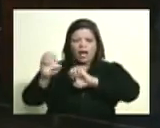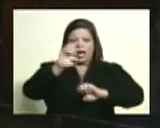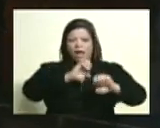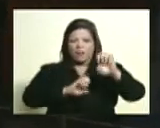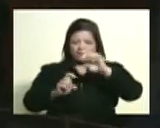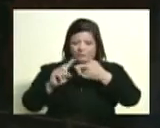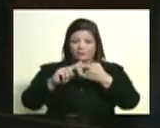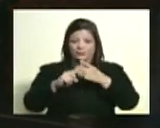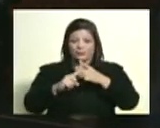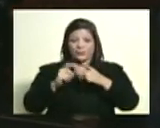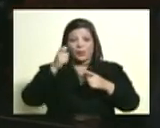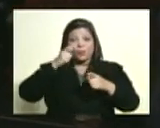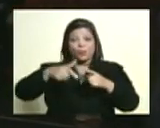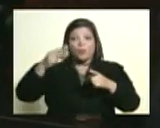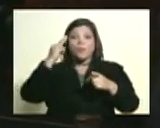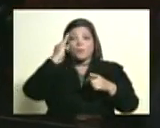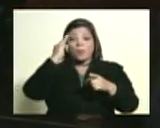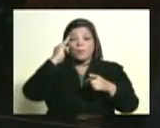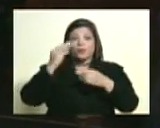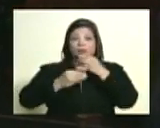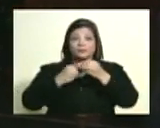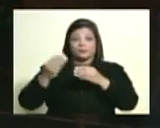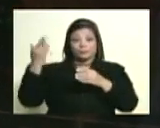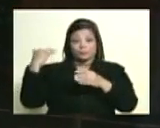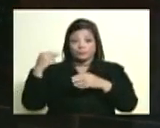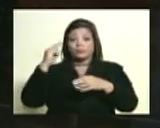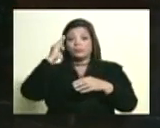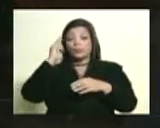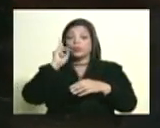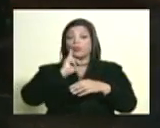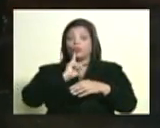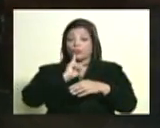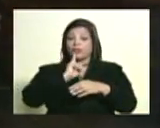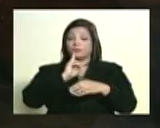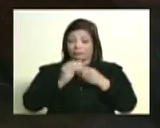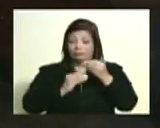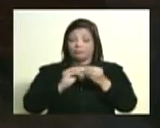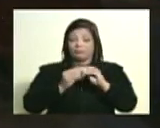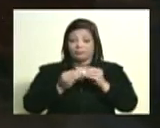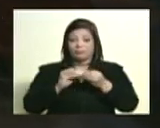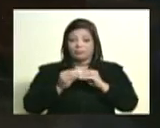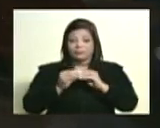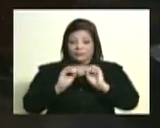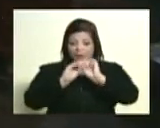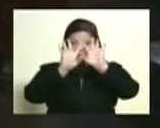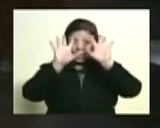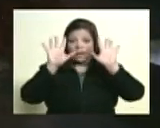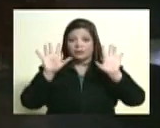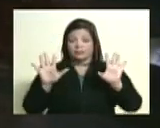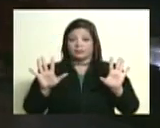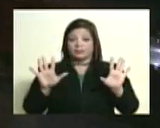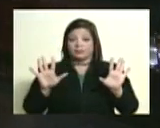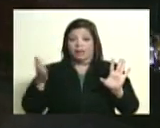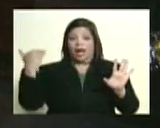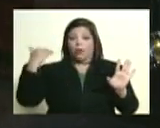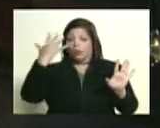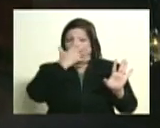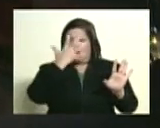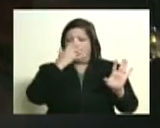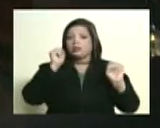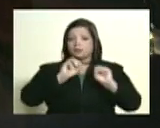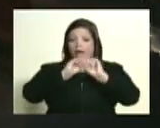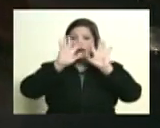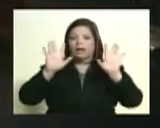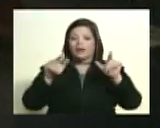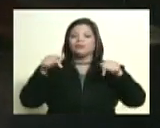memoria que tenga pueblo alguno. Esto lo hicimos con la memoria de Bolívar. Se esclarecieron cosas, empezando que se esclareció que esos